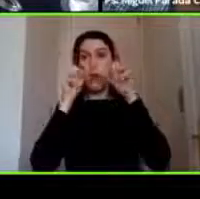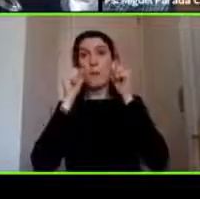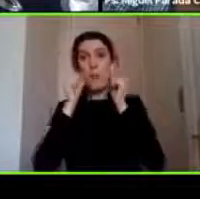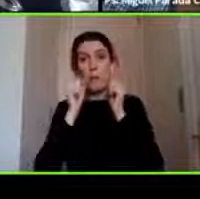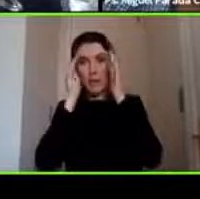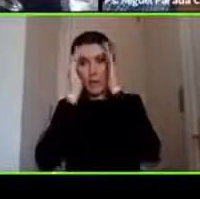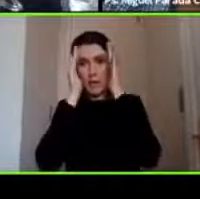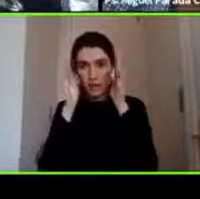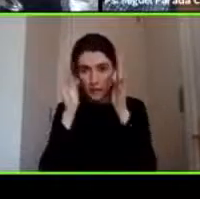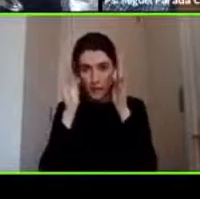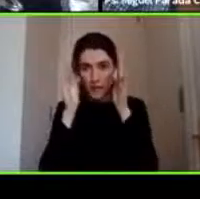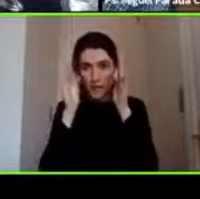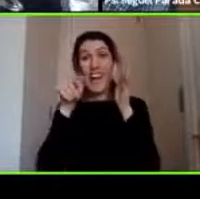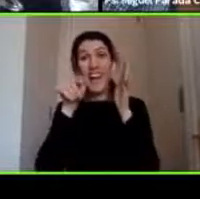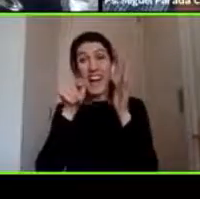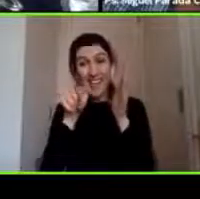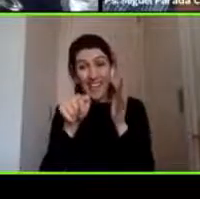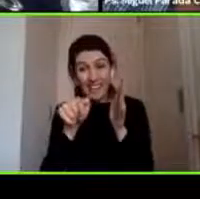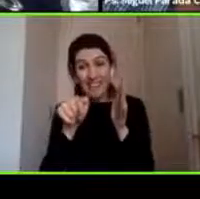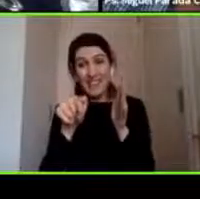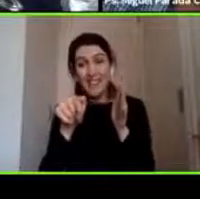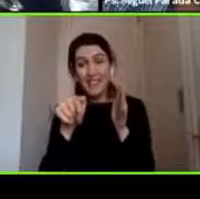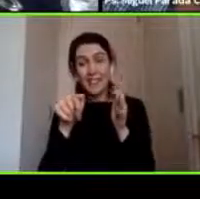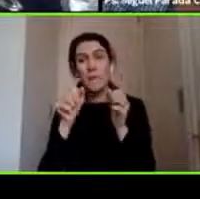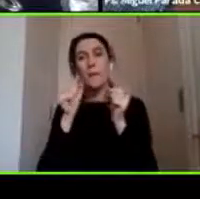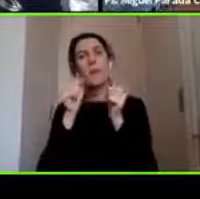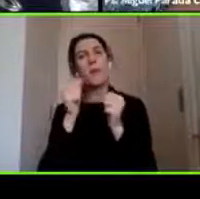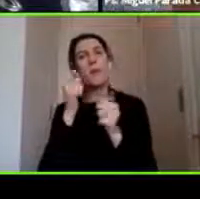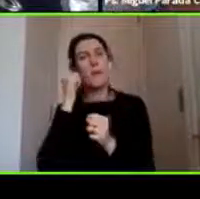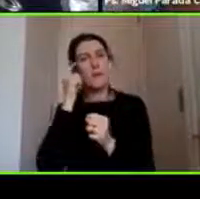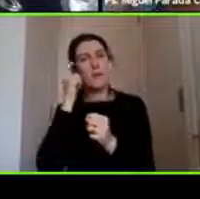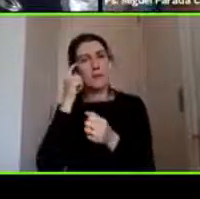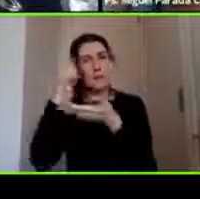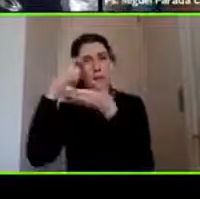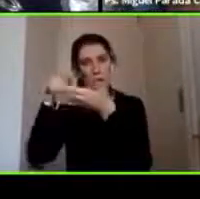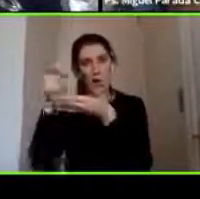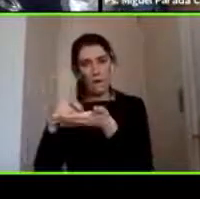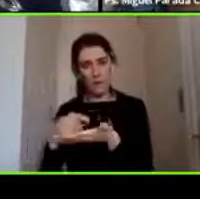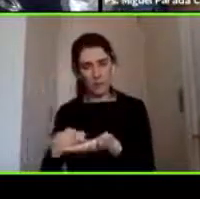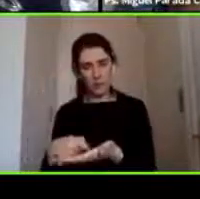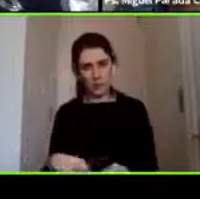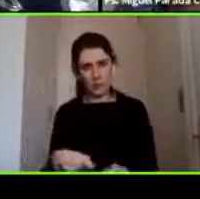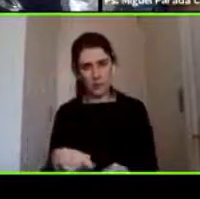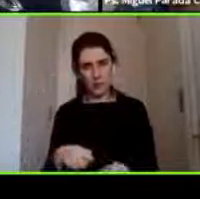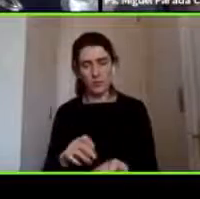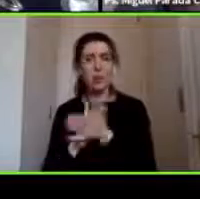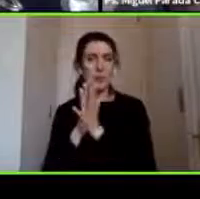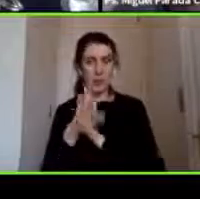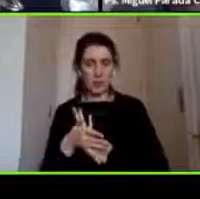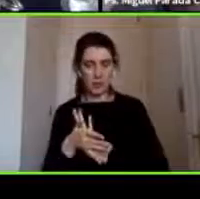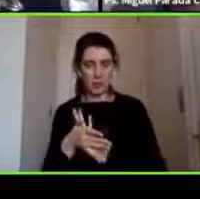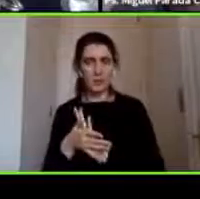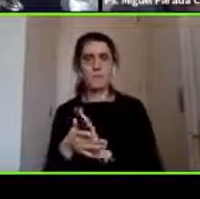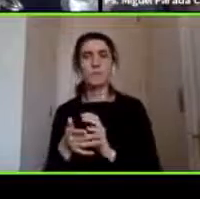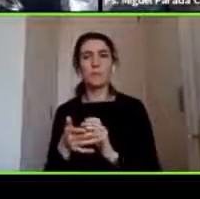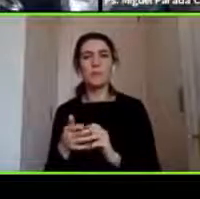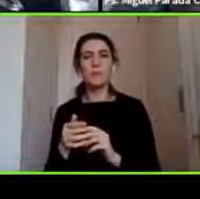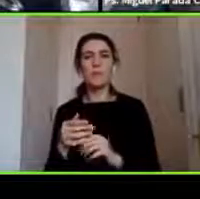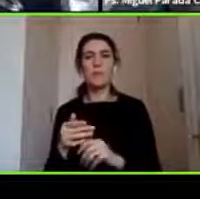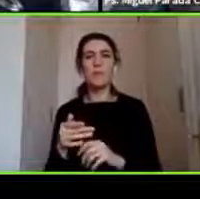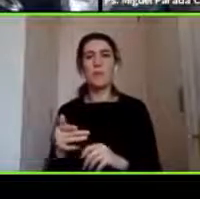estímulos ahí recién podemos empezar a pensar en una evaluación un poquito más completa ya yo no puedo hacer una